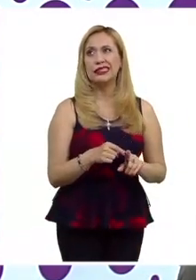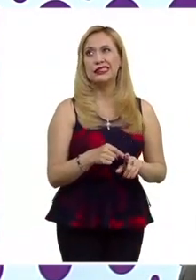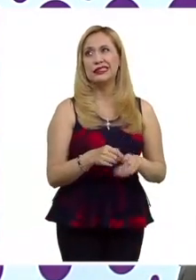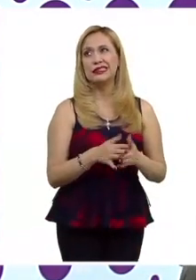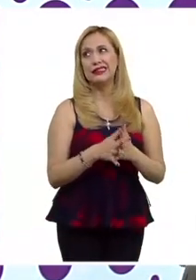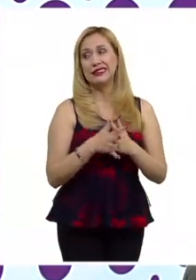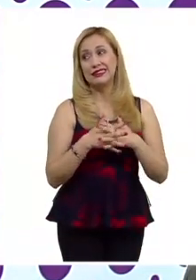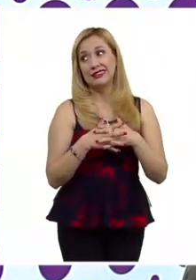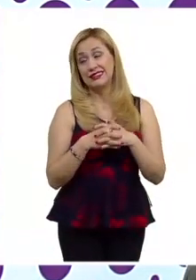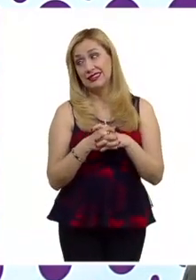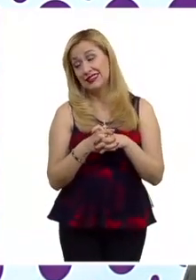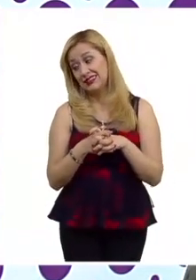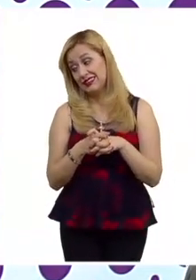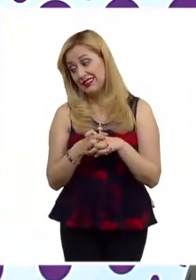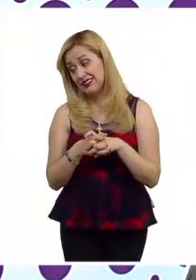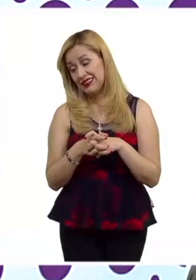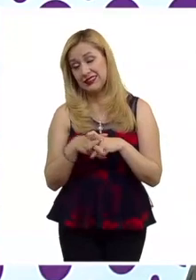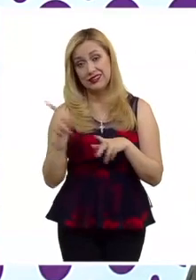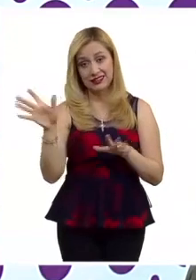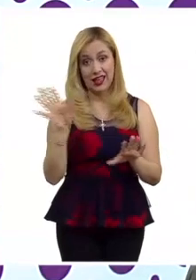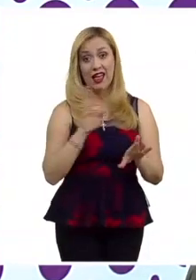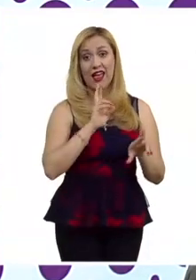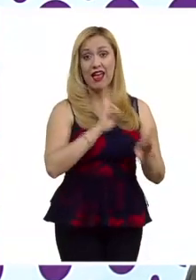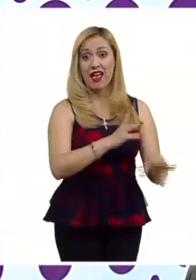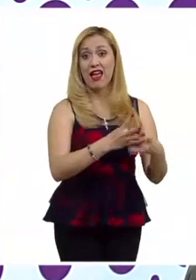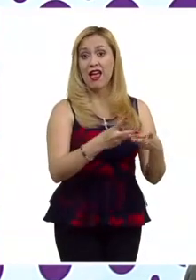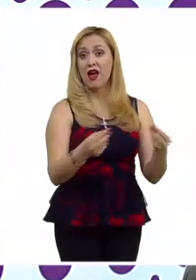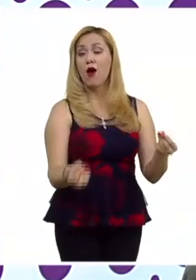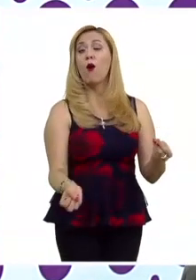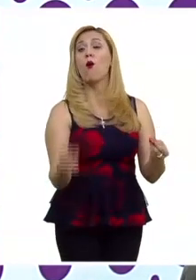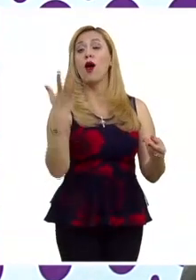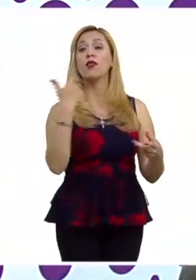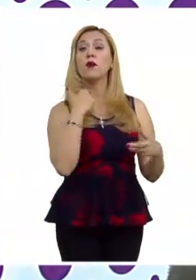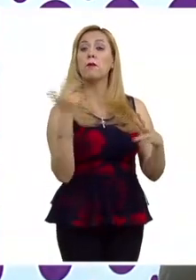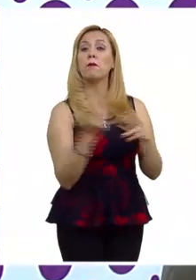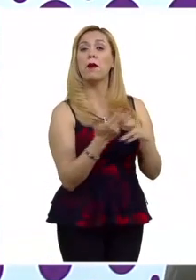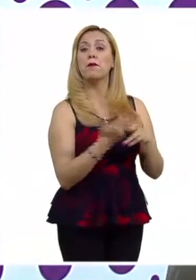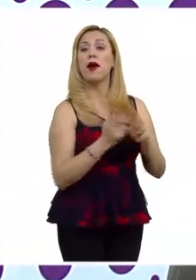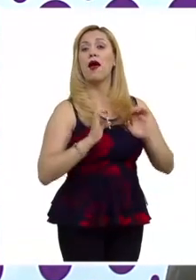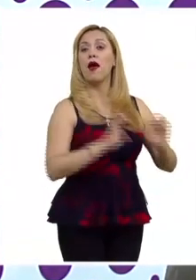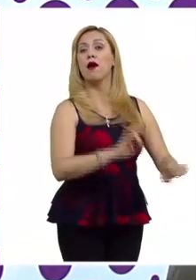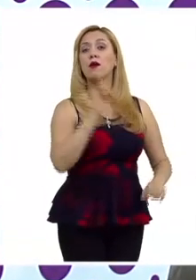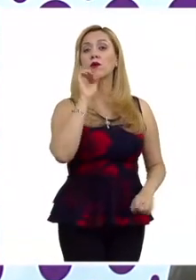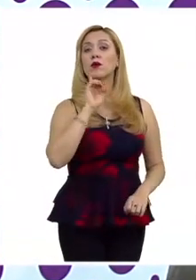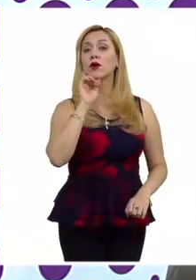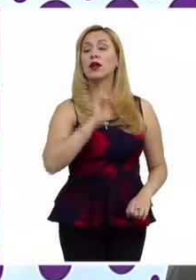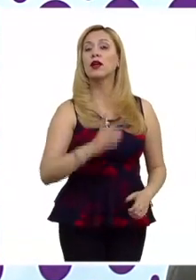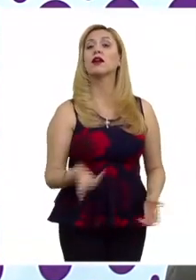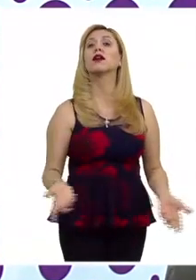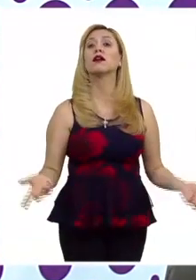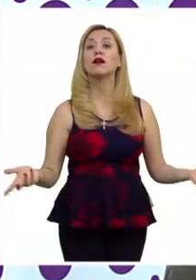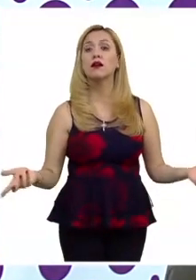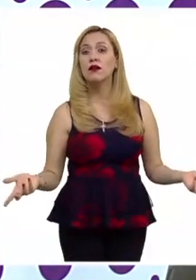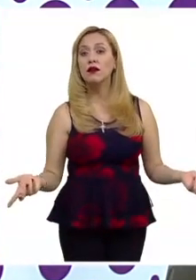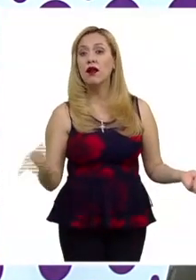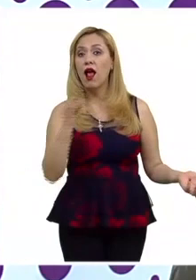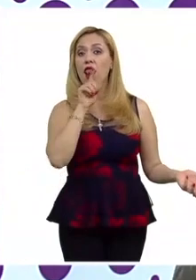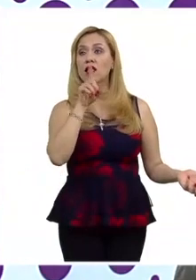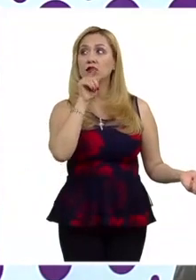¿cuántos feminicidios resolvió la fiscalía de Jalisco, realmente? Pero, se va al problema, digamos,